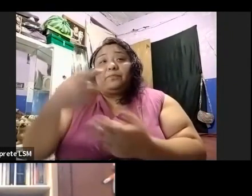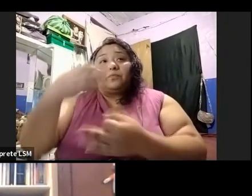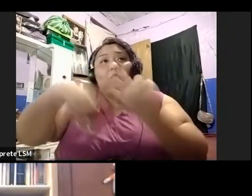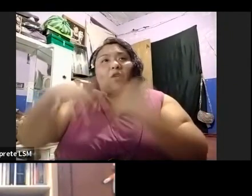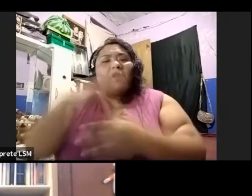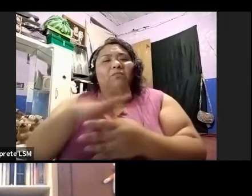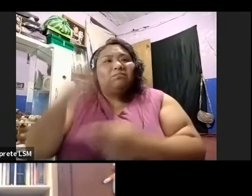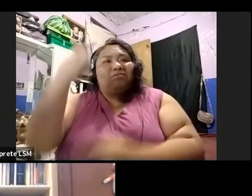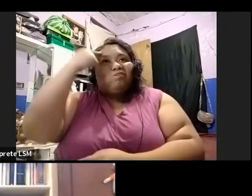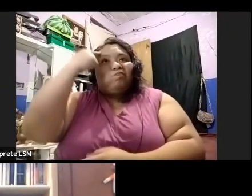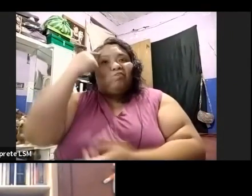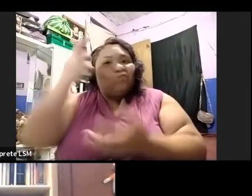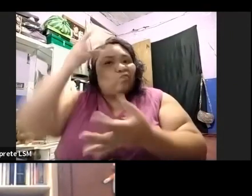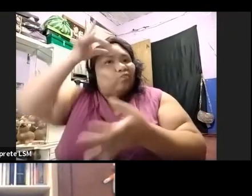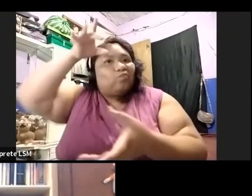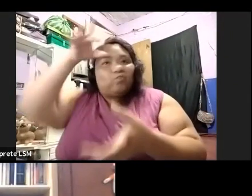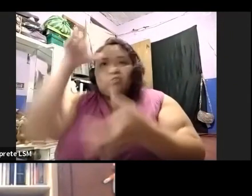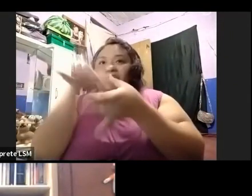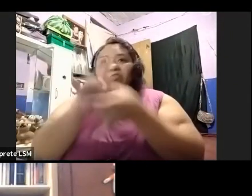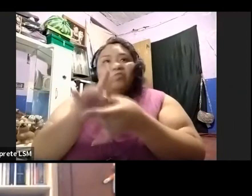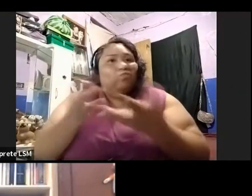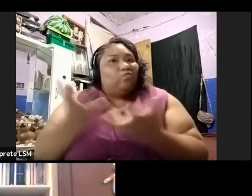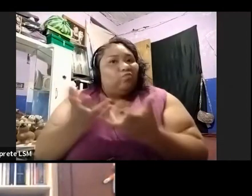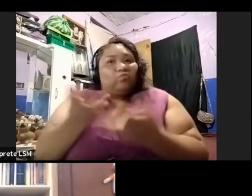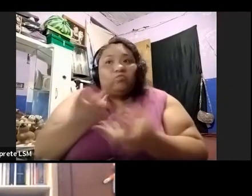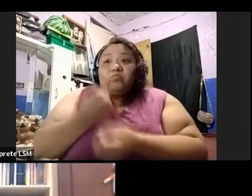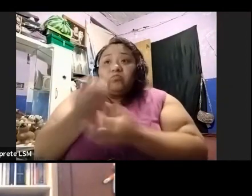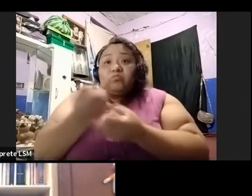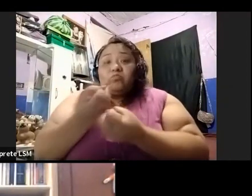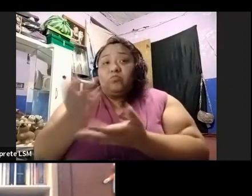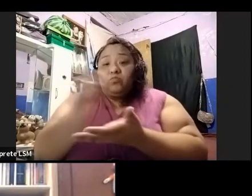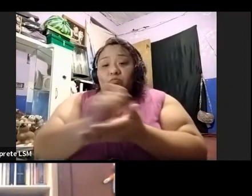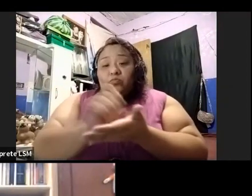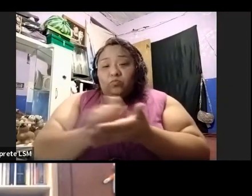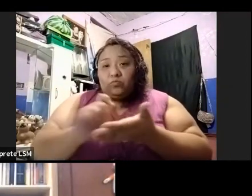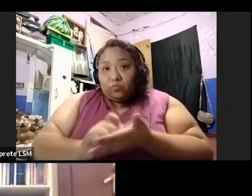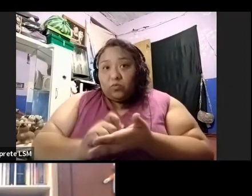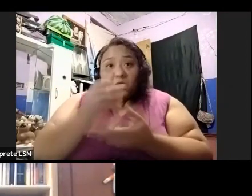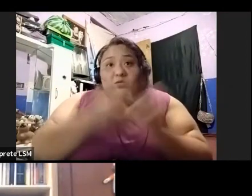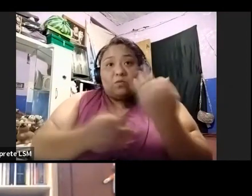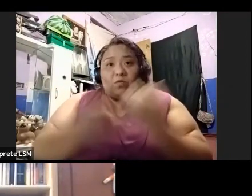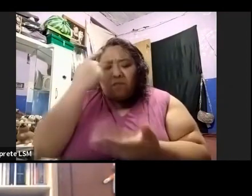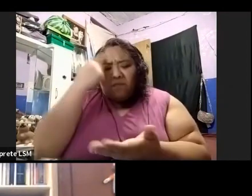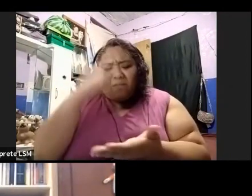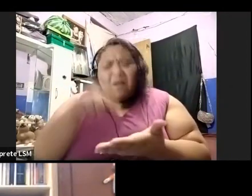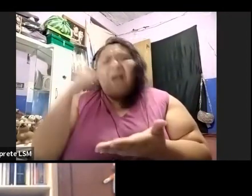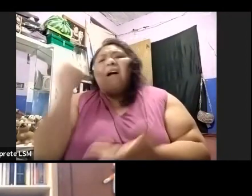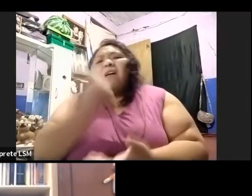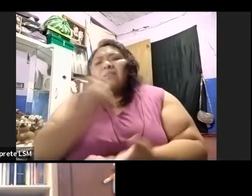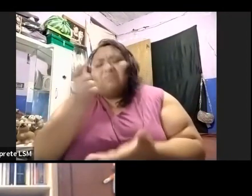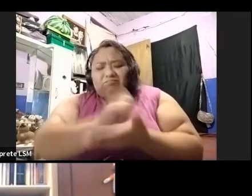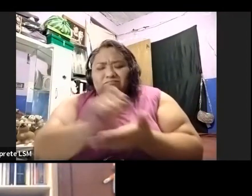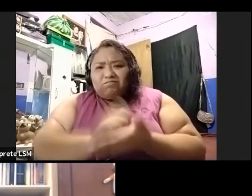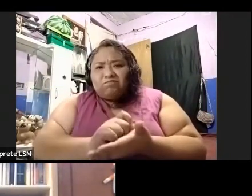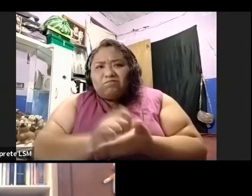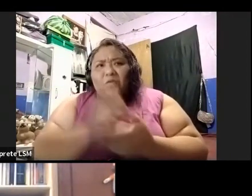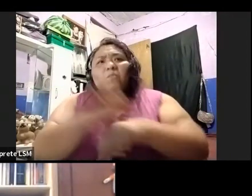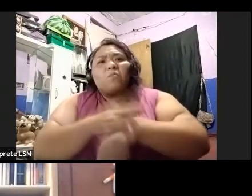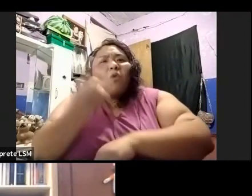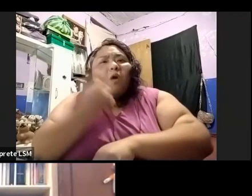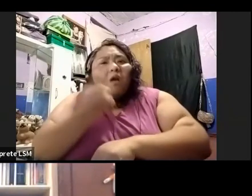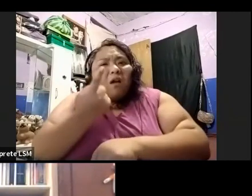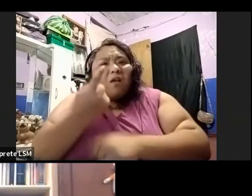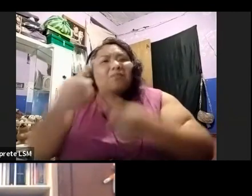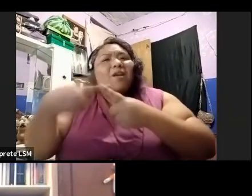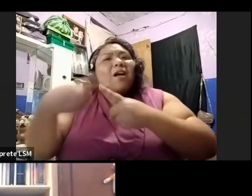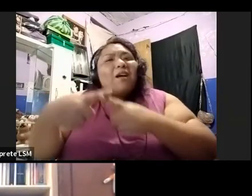tiene que ver también lo que escribes, para quién lo escribes y por qué lo escribes. Entonces, yo he sido como